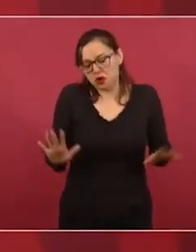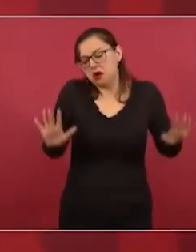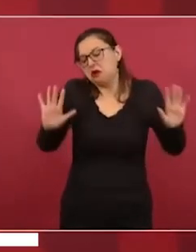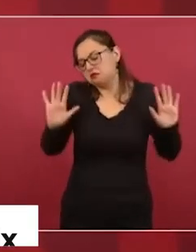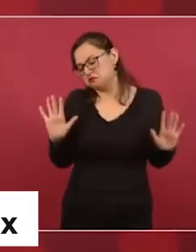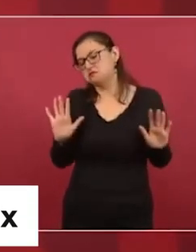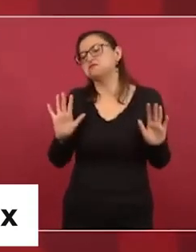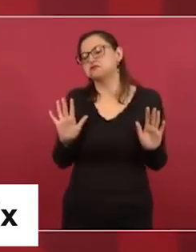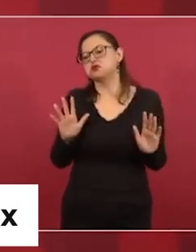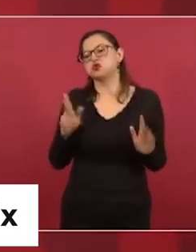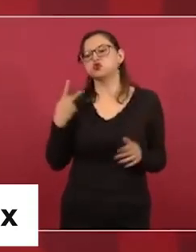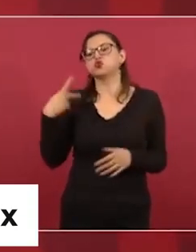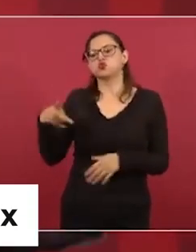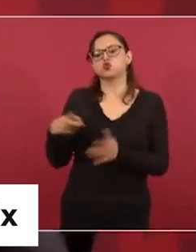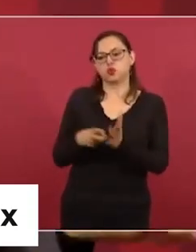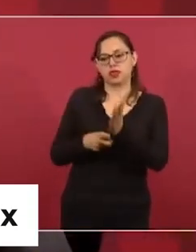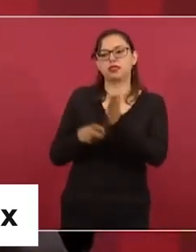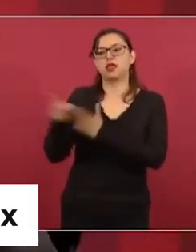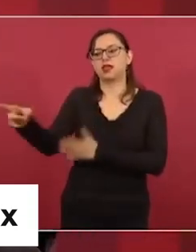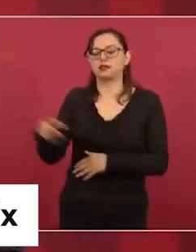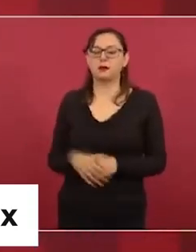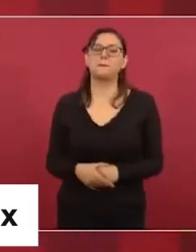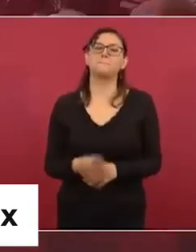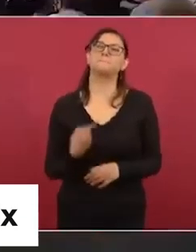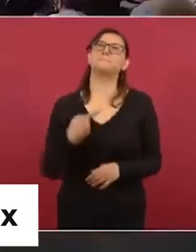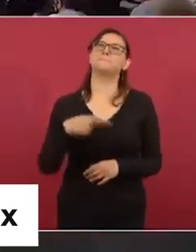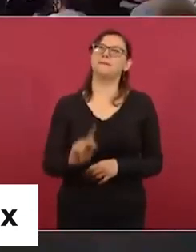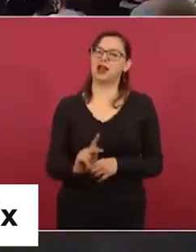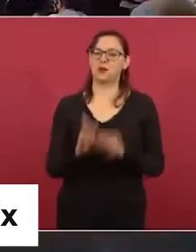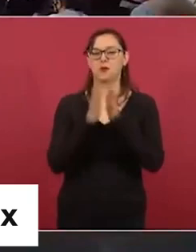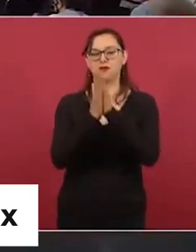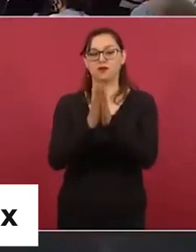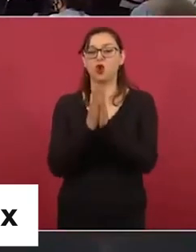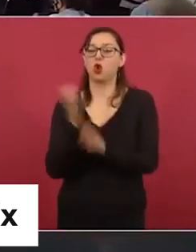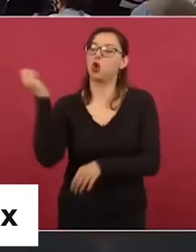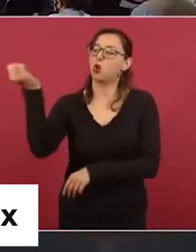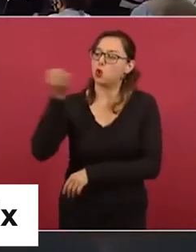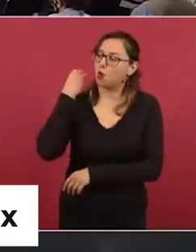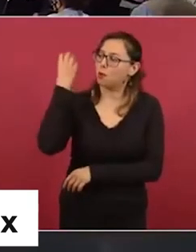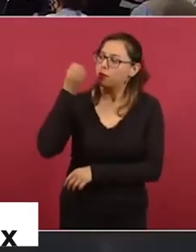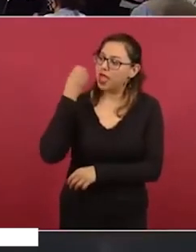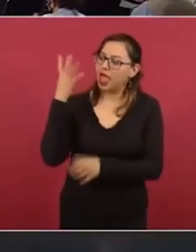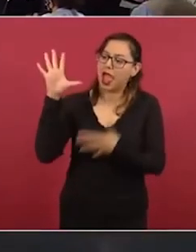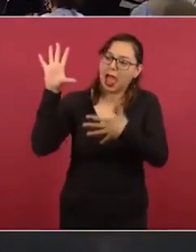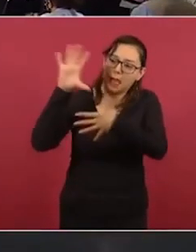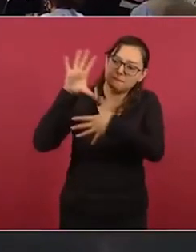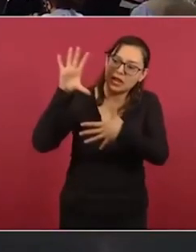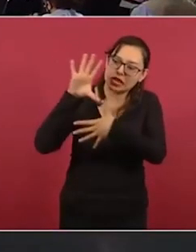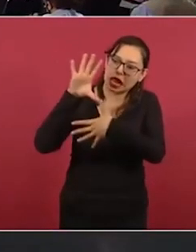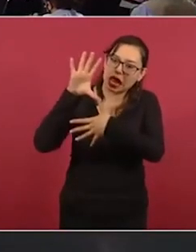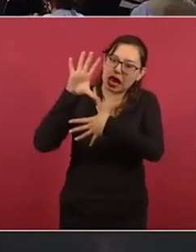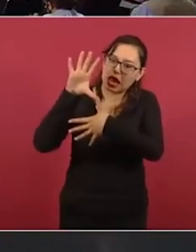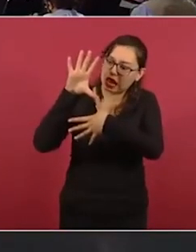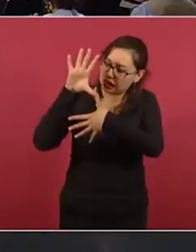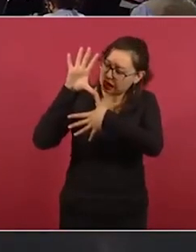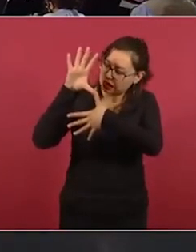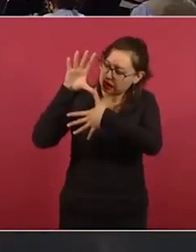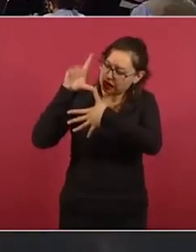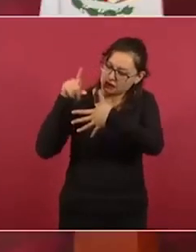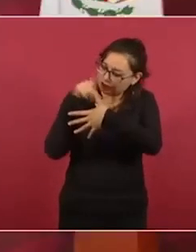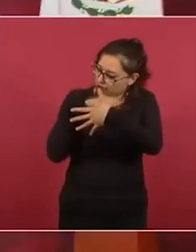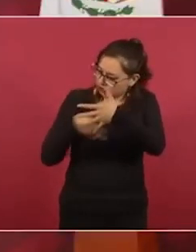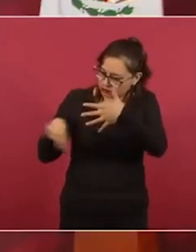Pero ¿cómo una cumbre de América sin todos los países de América? ¿De dónde son